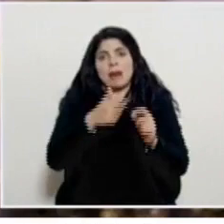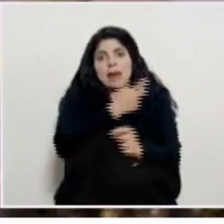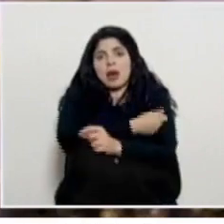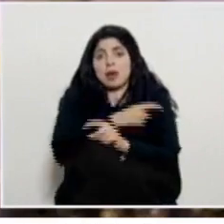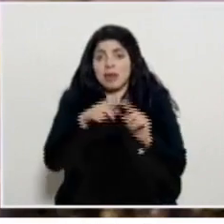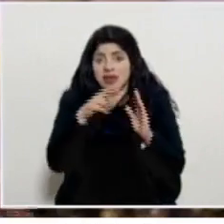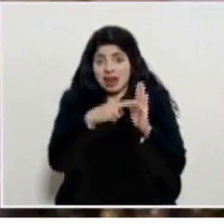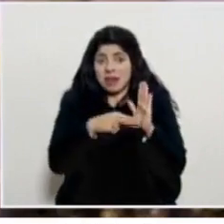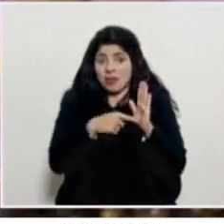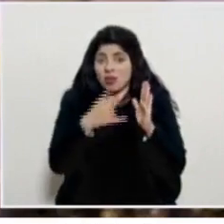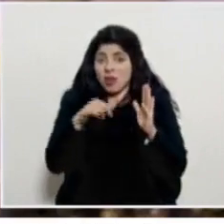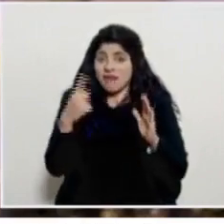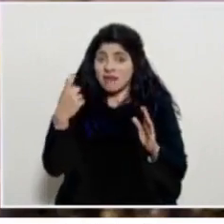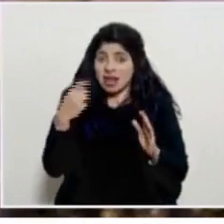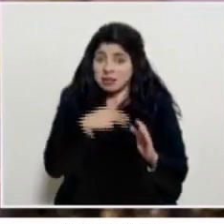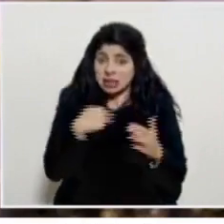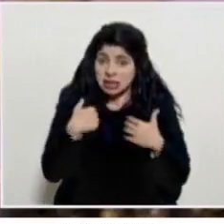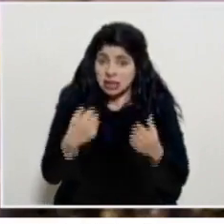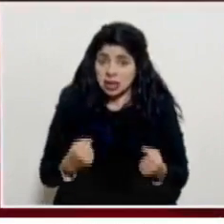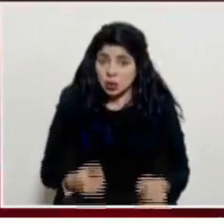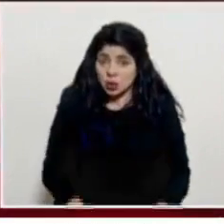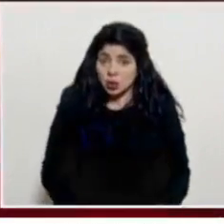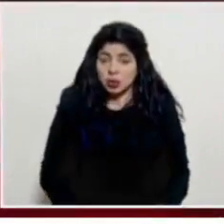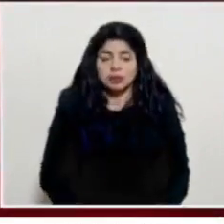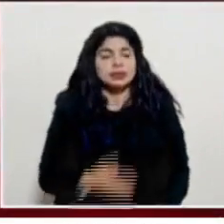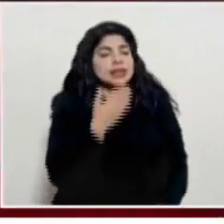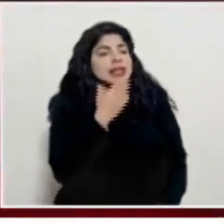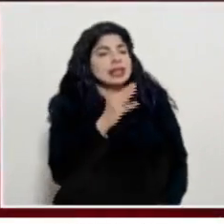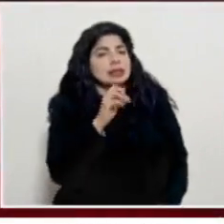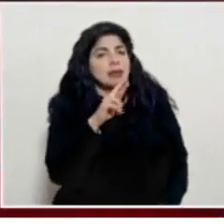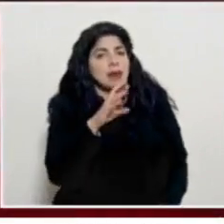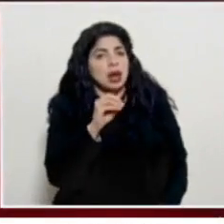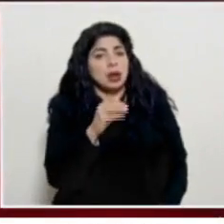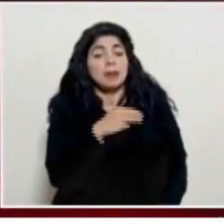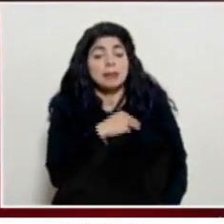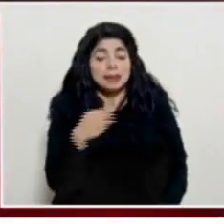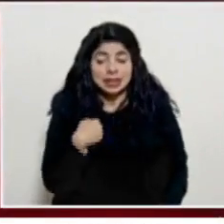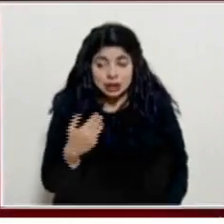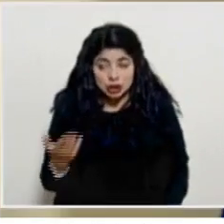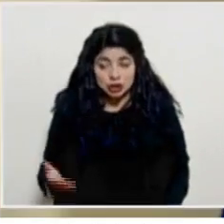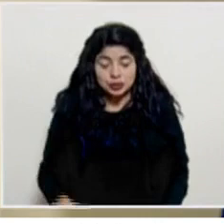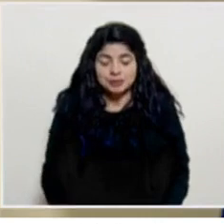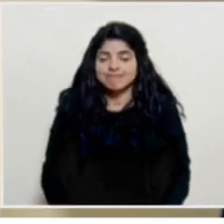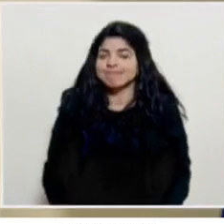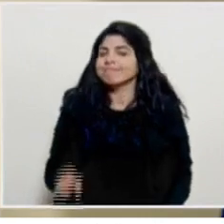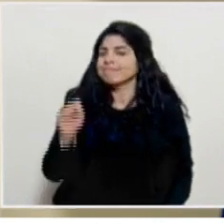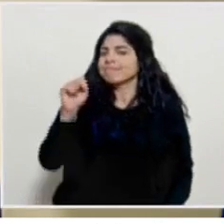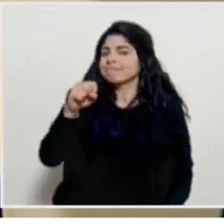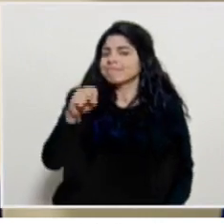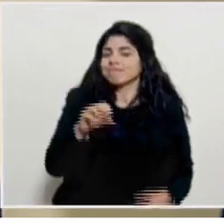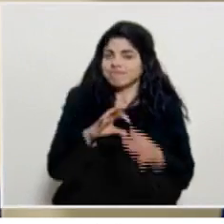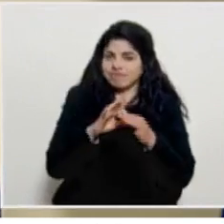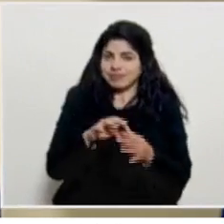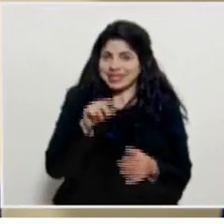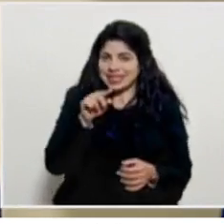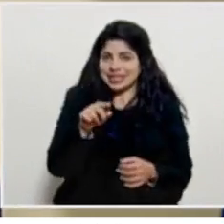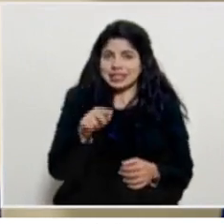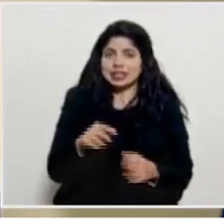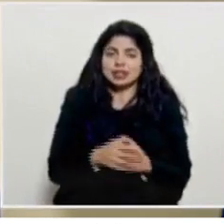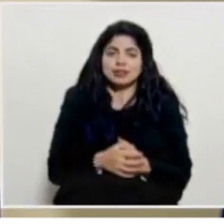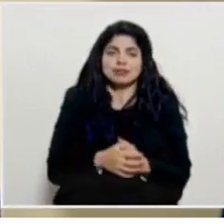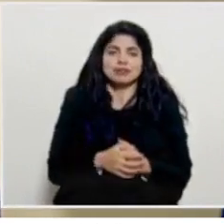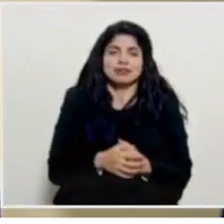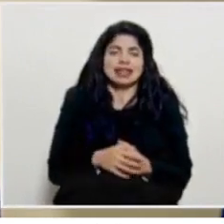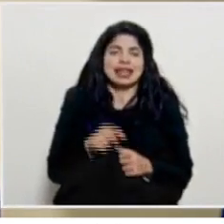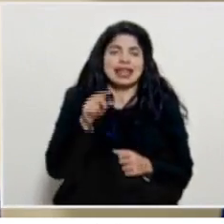reglamento sigue pendiente por parte del Ministerio de Salud muchas gracias Marco ministro si con respecto a esto eso sería más